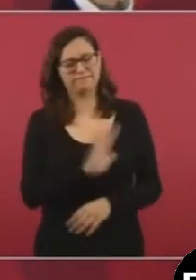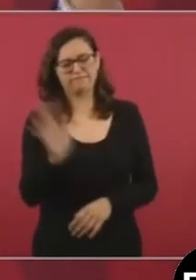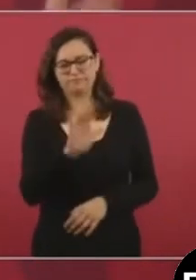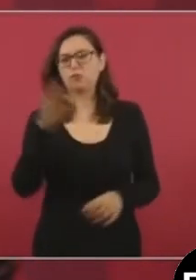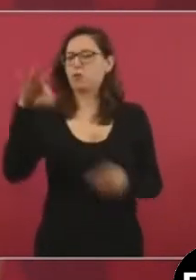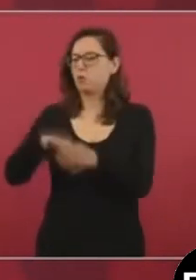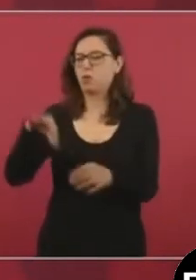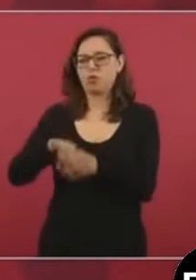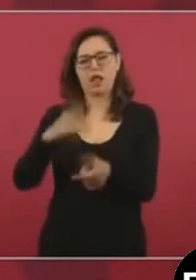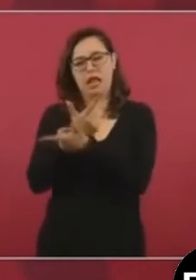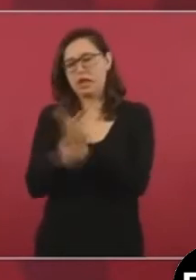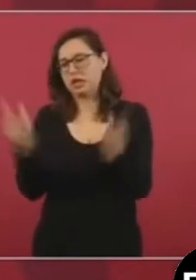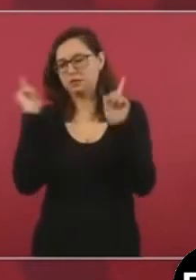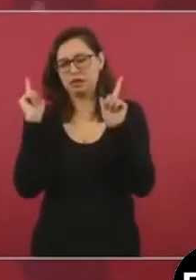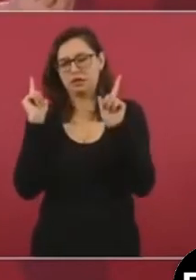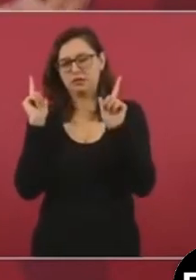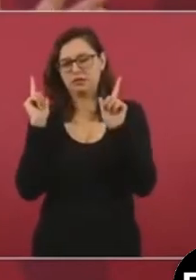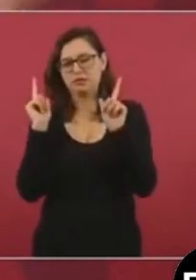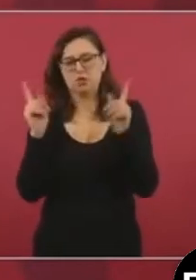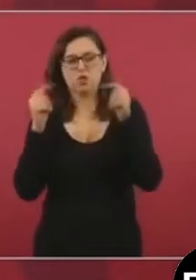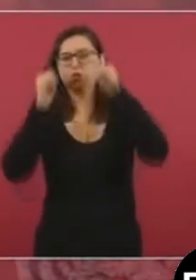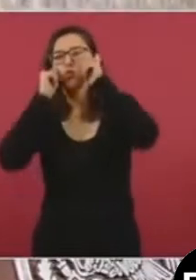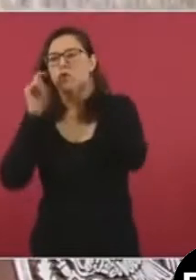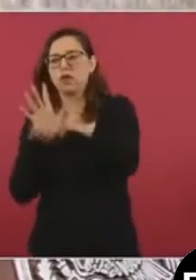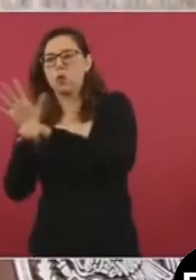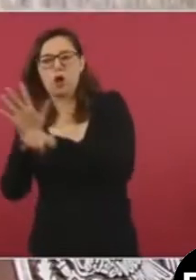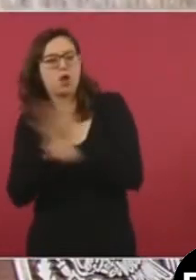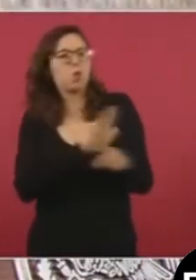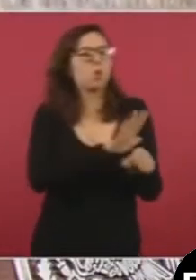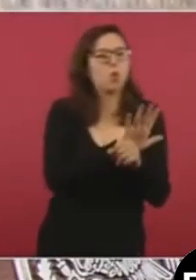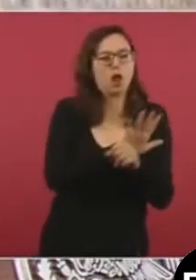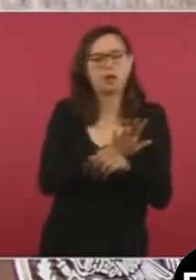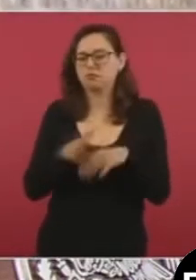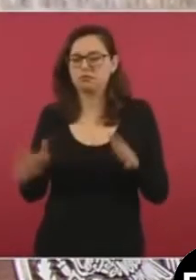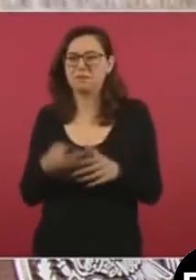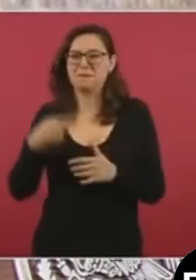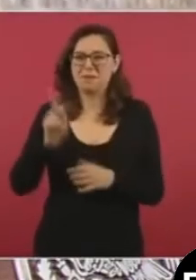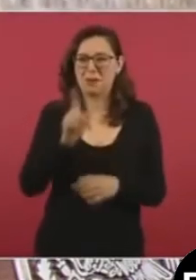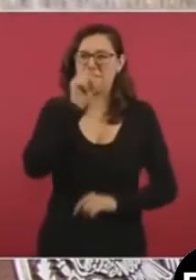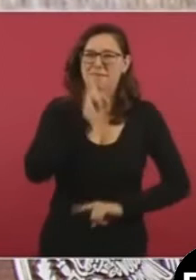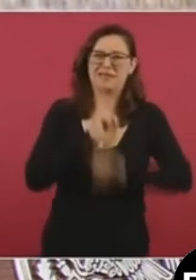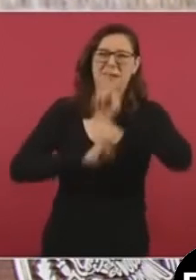por el que quiera, pero no a esa guerra sucia,